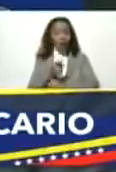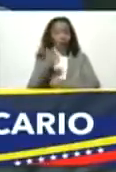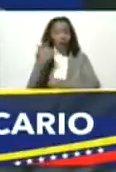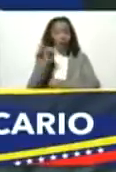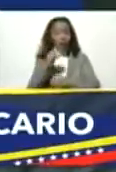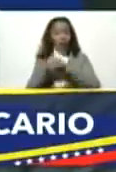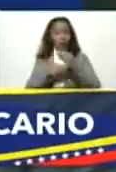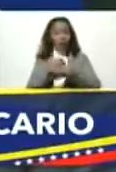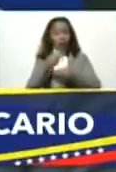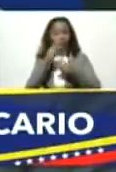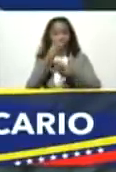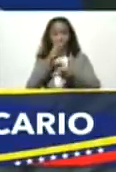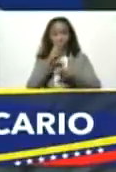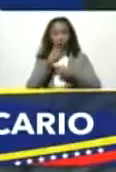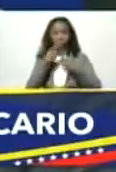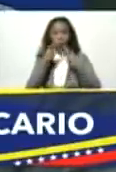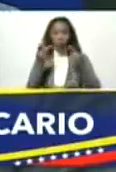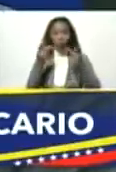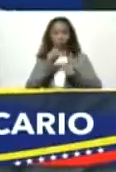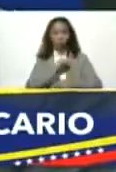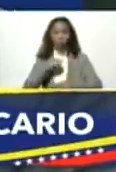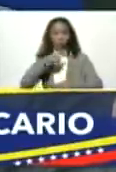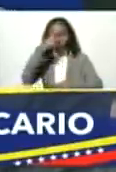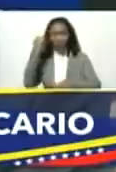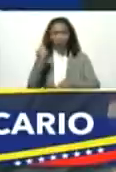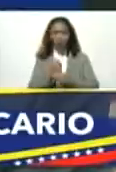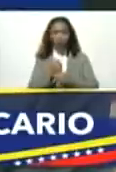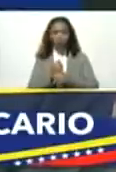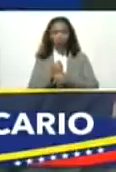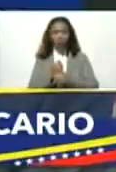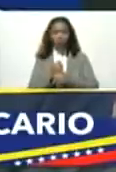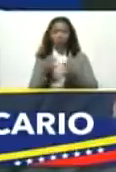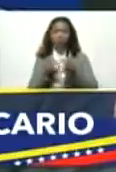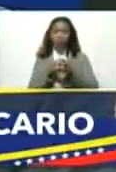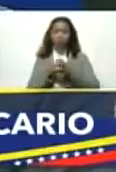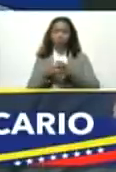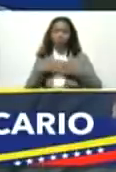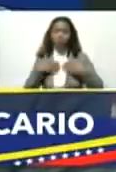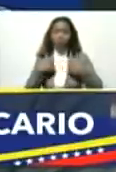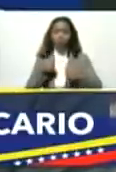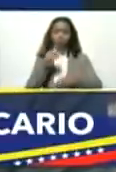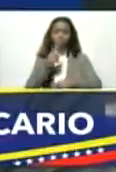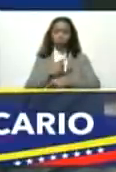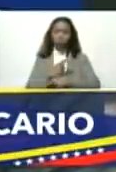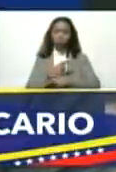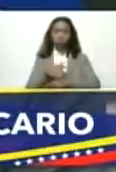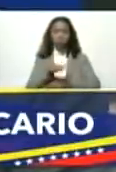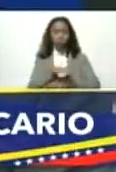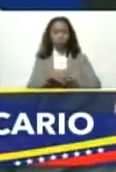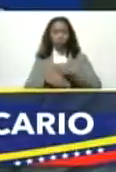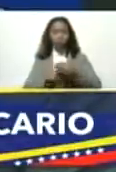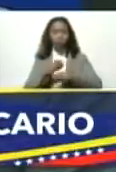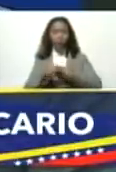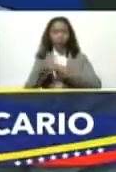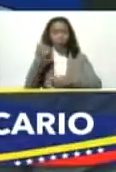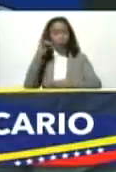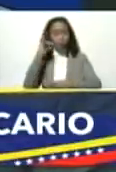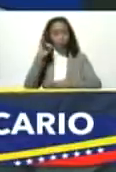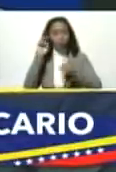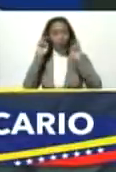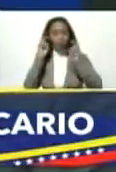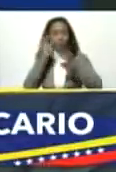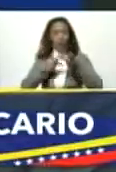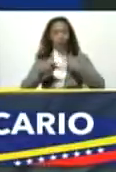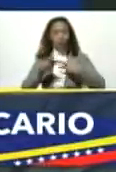y privada trabajando en equipo y por qué no en una sana competencia donde existan existan productos y